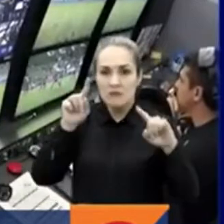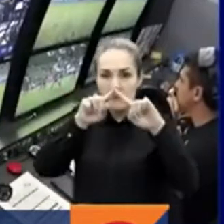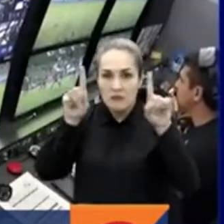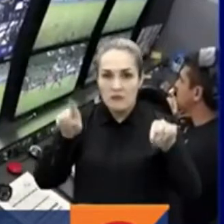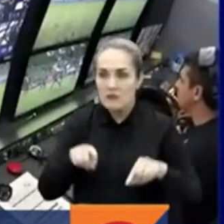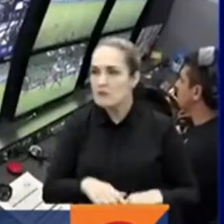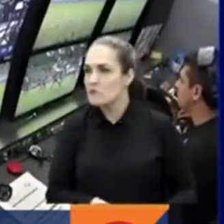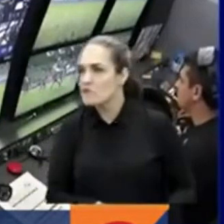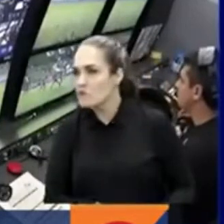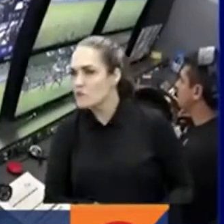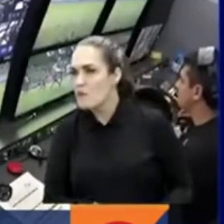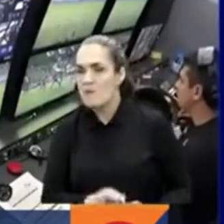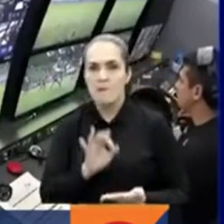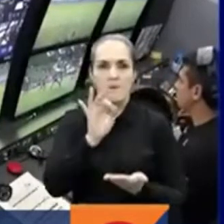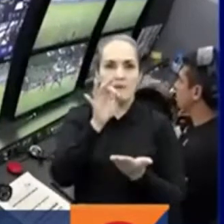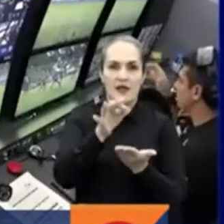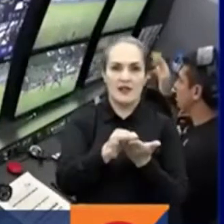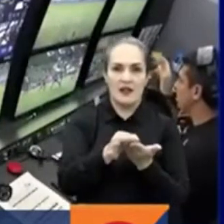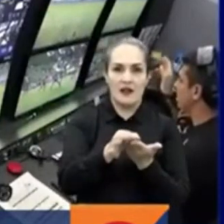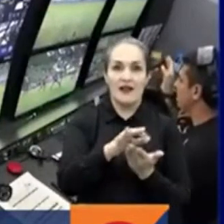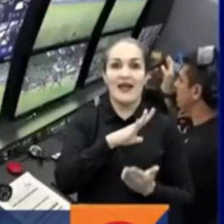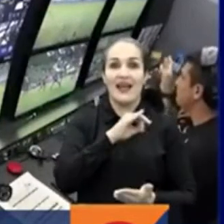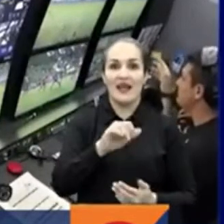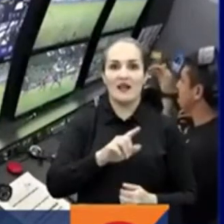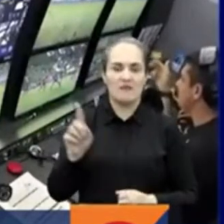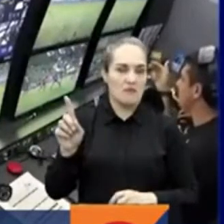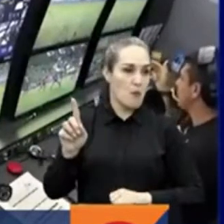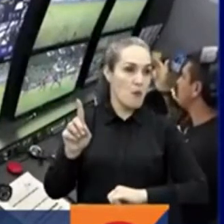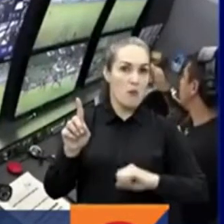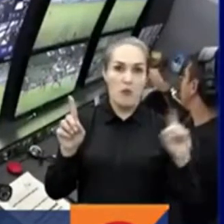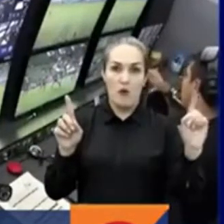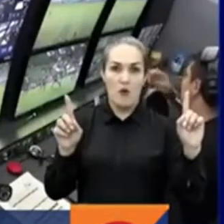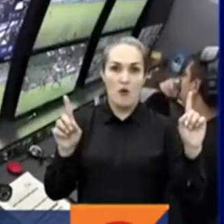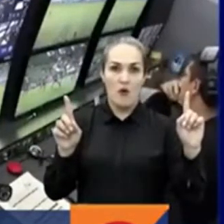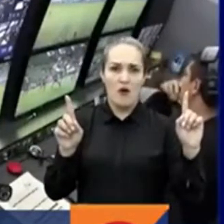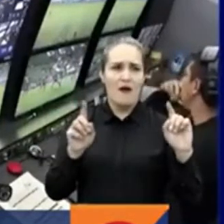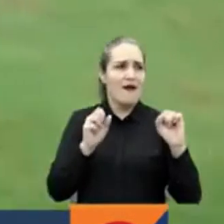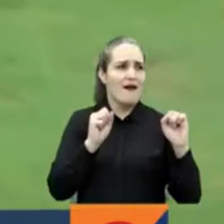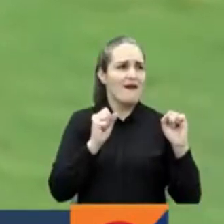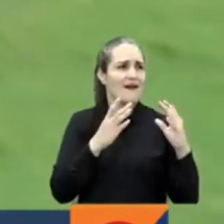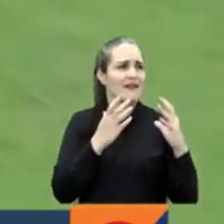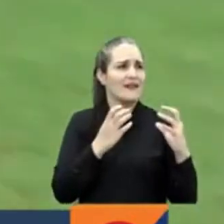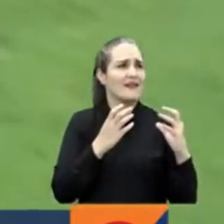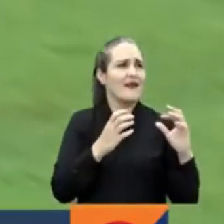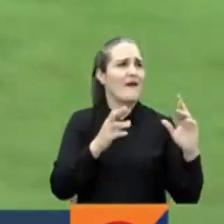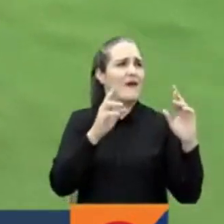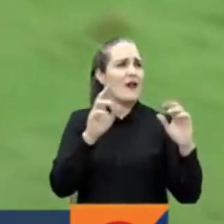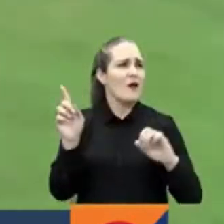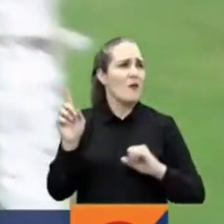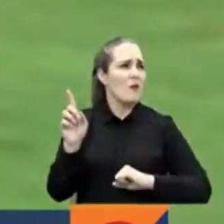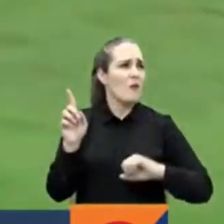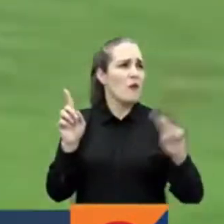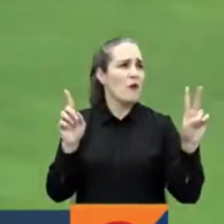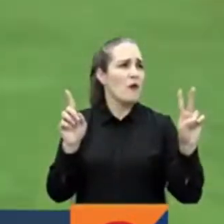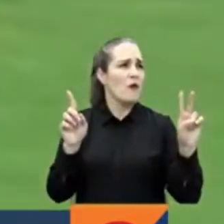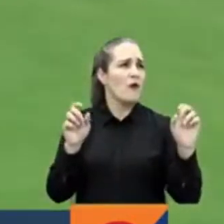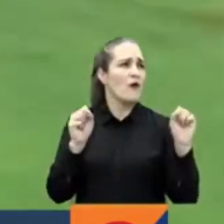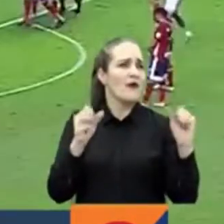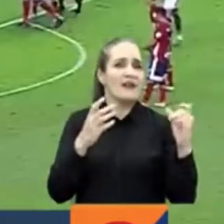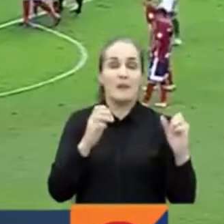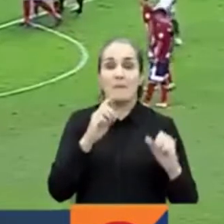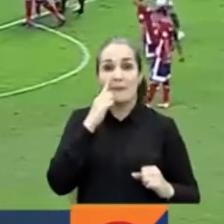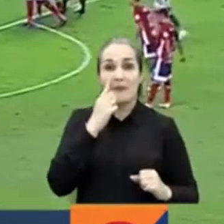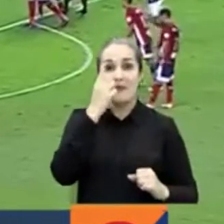penal que le permitiría al Cali empezar con la paridad e ilusionarse con que de pronto podría sumar los primeros tres